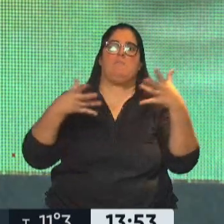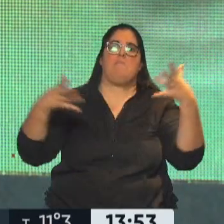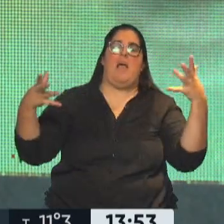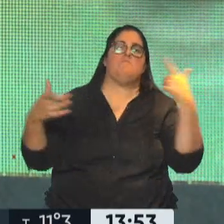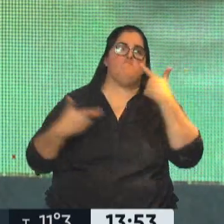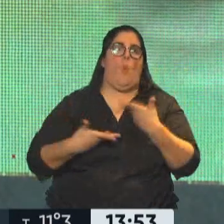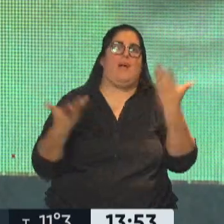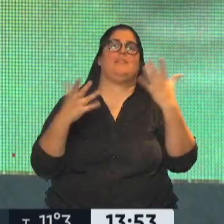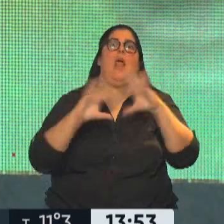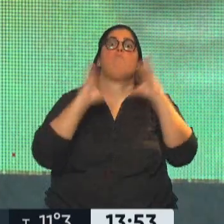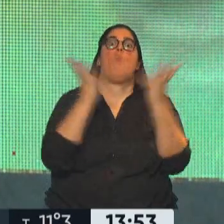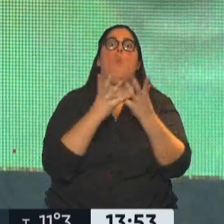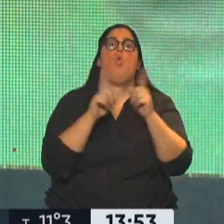un mundo más multipolar y multilateral.